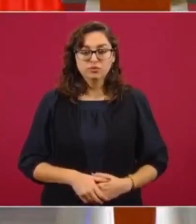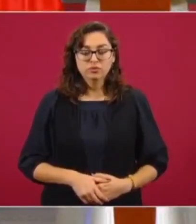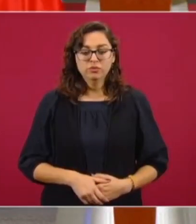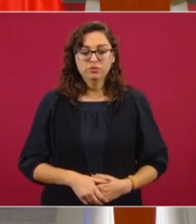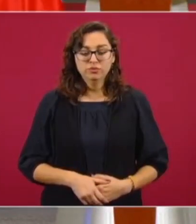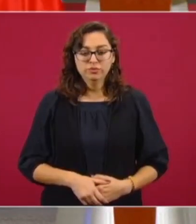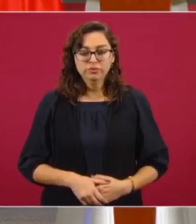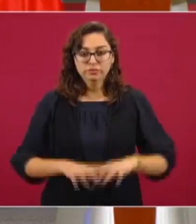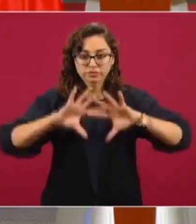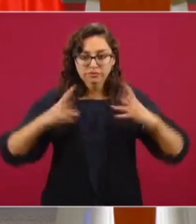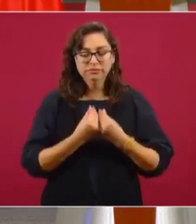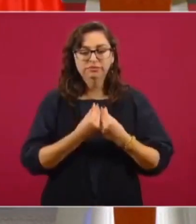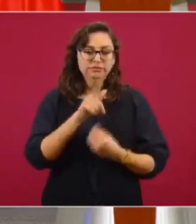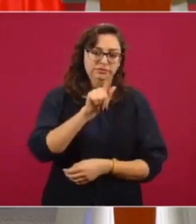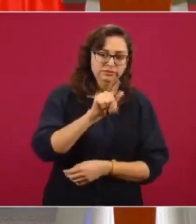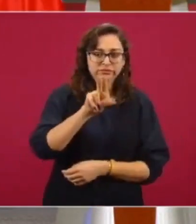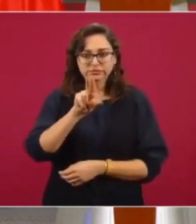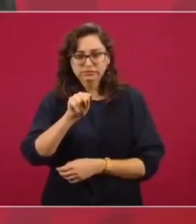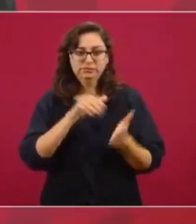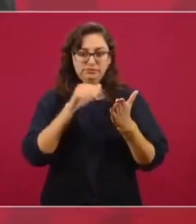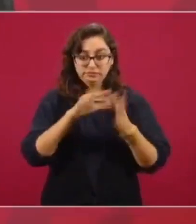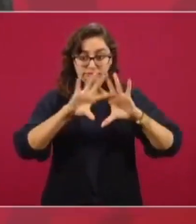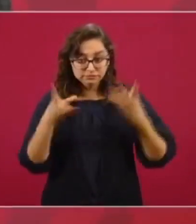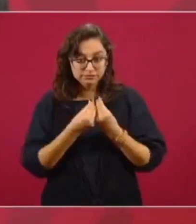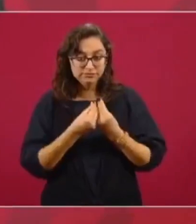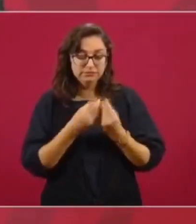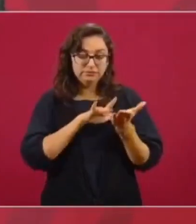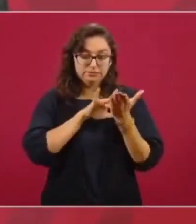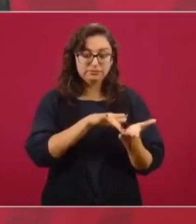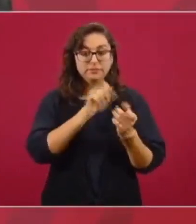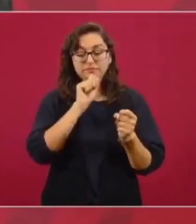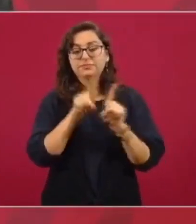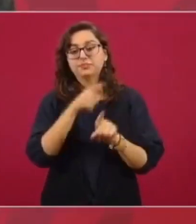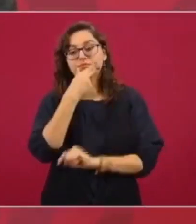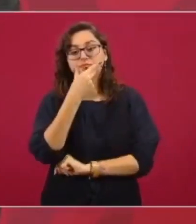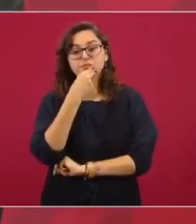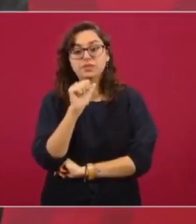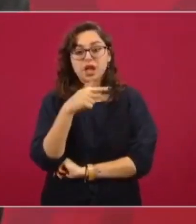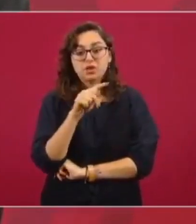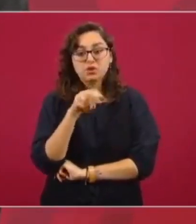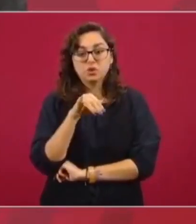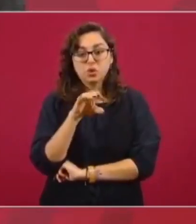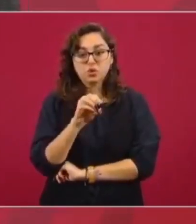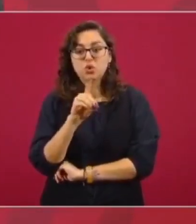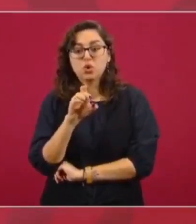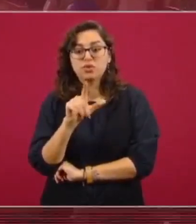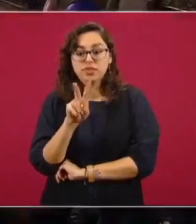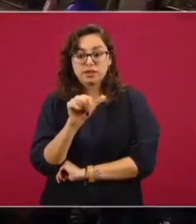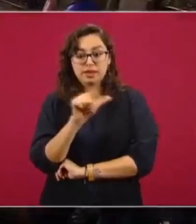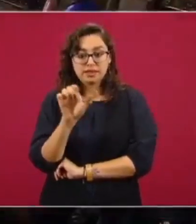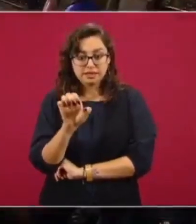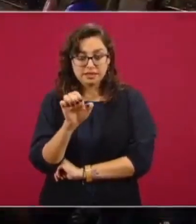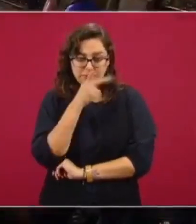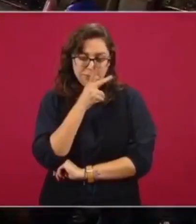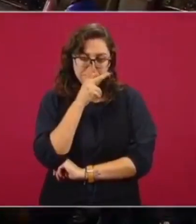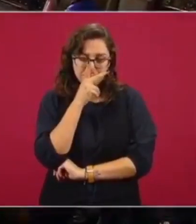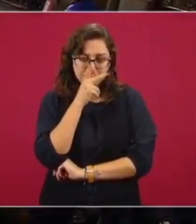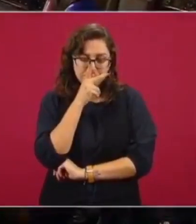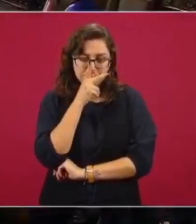Son como 70, 80 millones en total. Antonio del Valle es Antonio, papá.